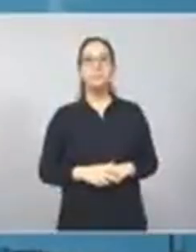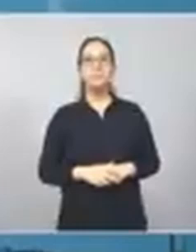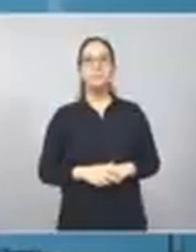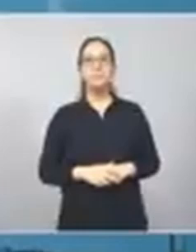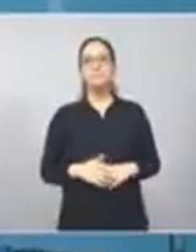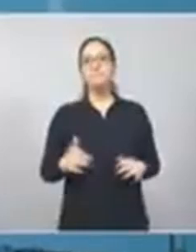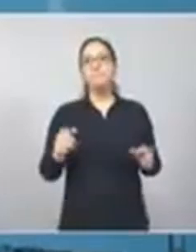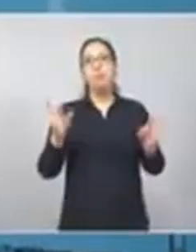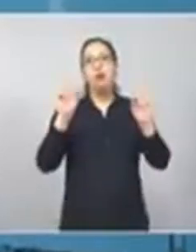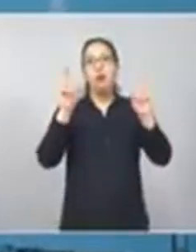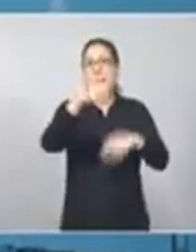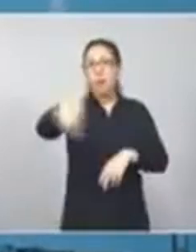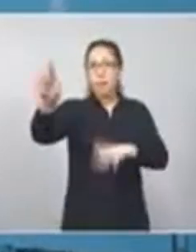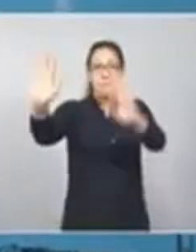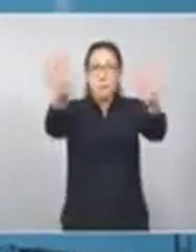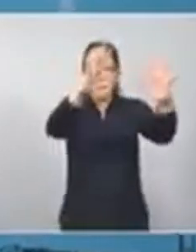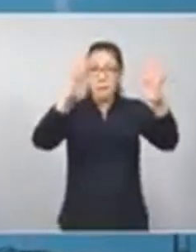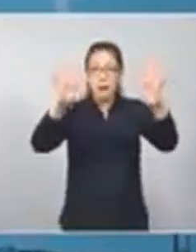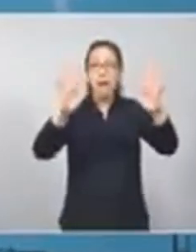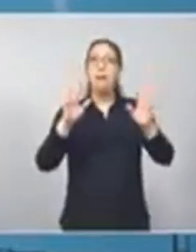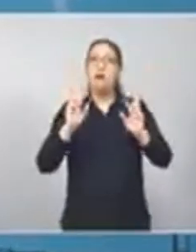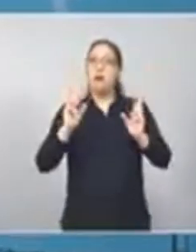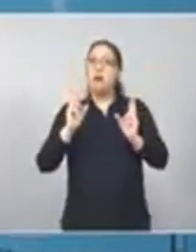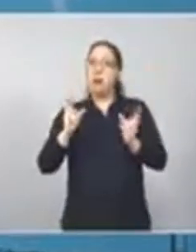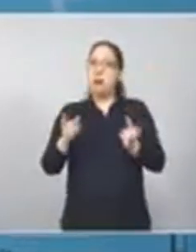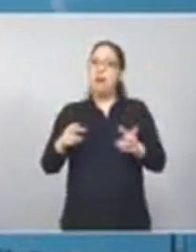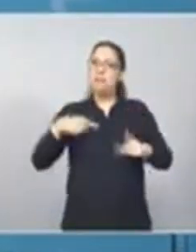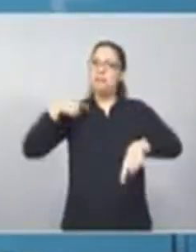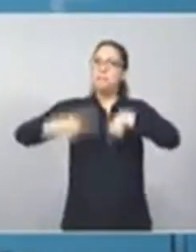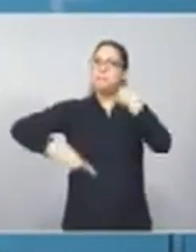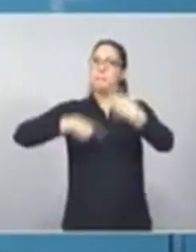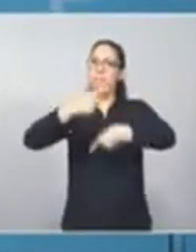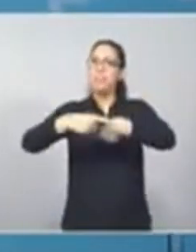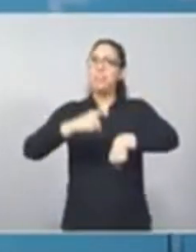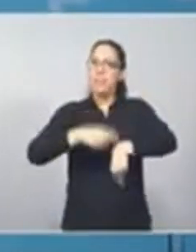Espero que esos aplausos se repitan en el tiempo.